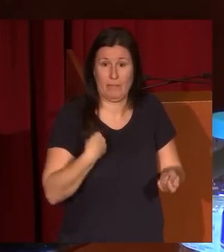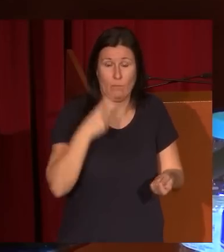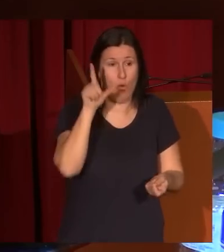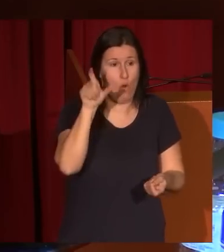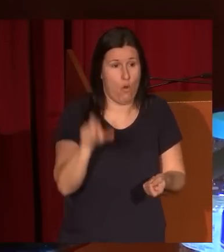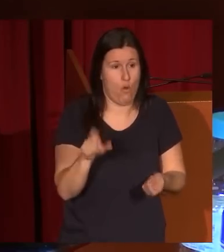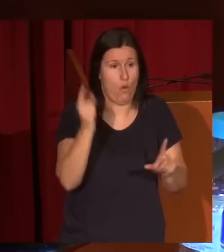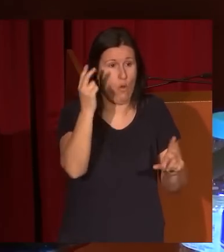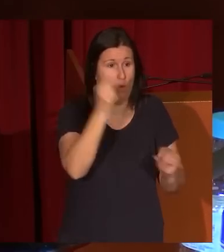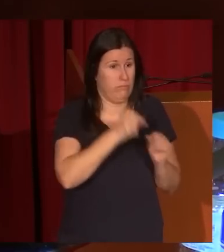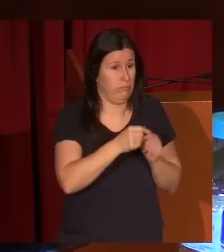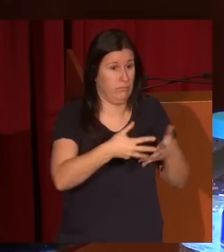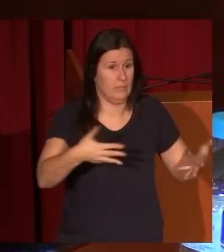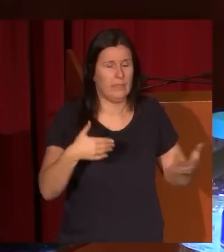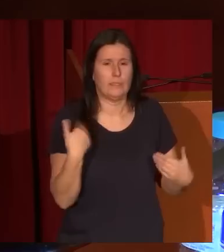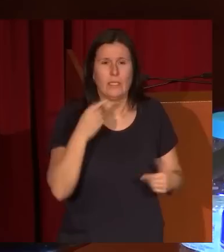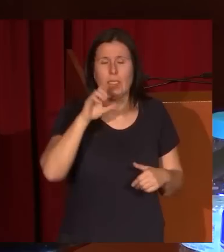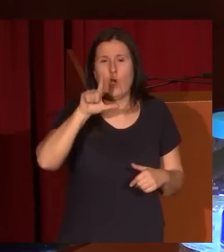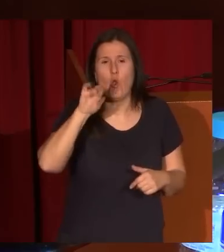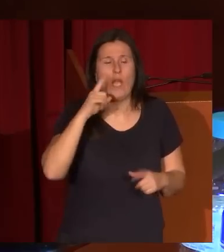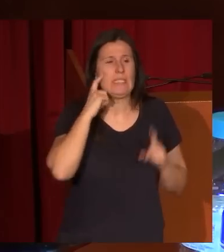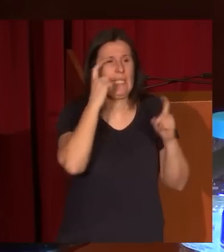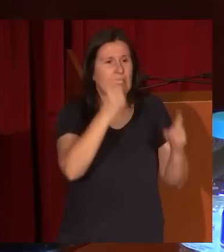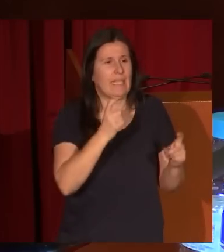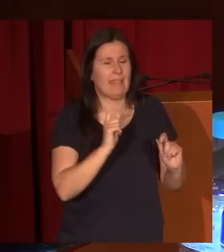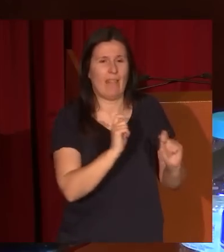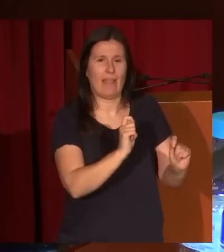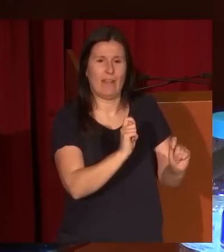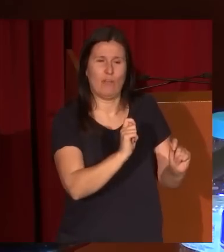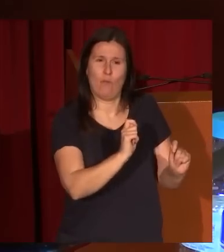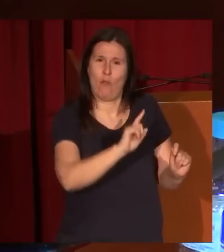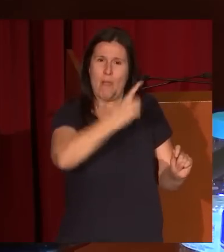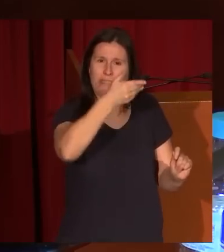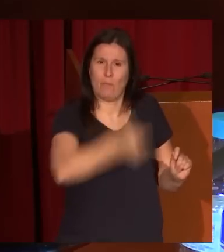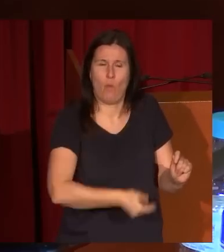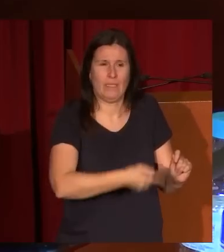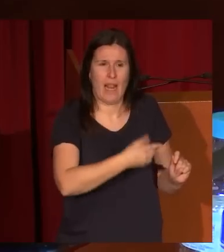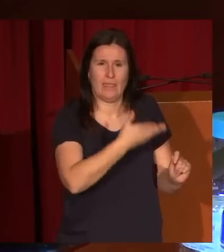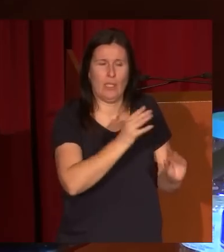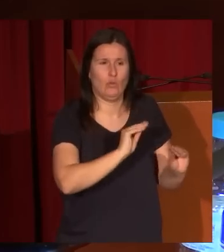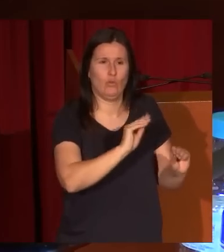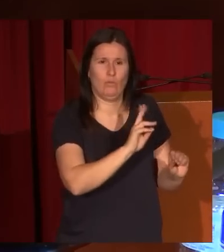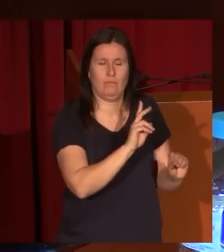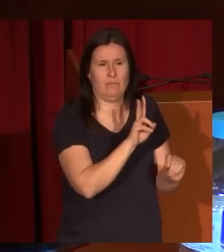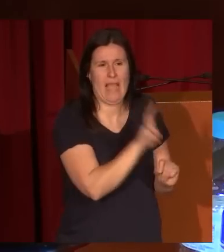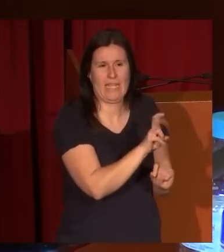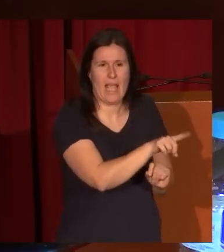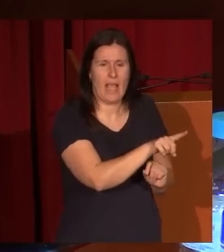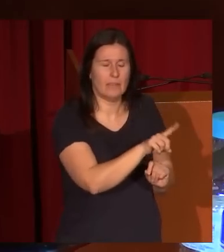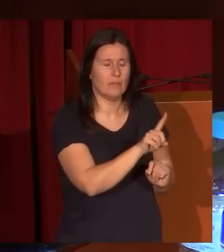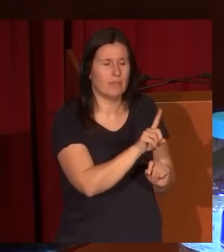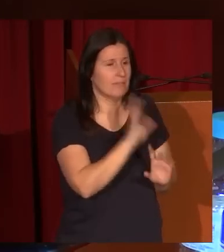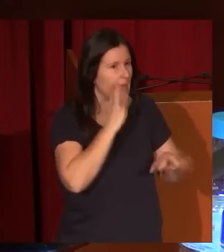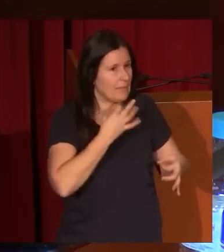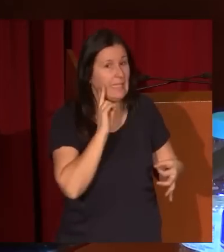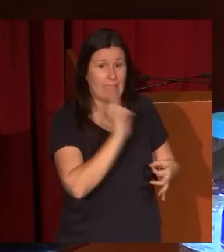en que realmente Lucas intenta dar lo más monumental de su valía y donde realmente se